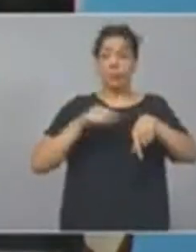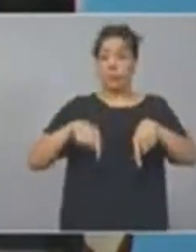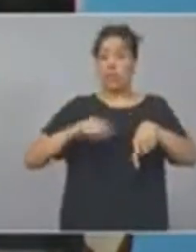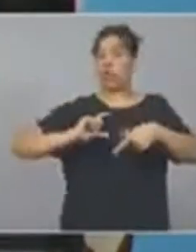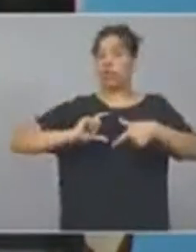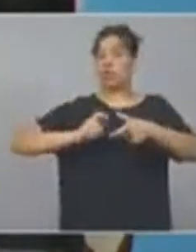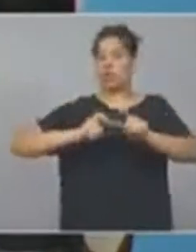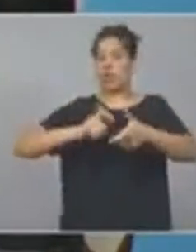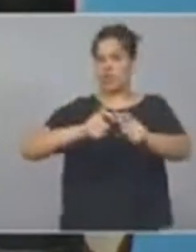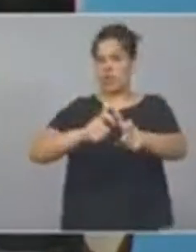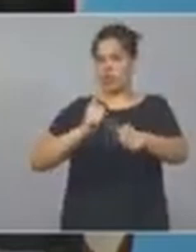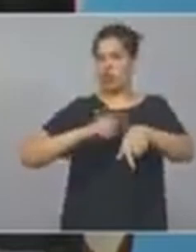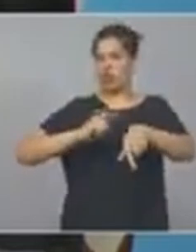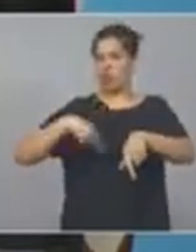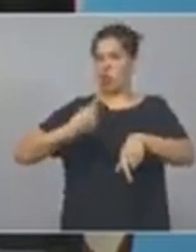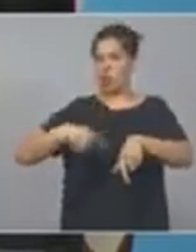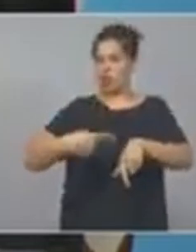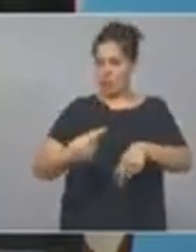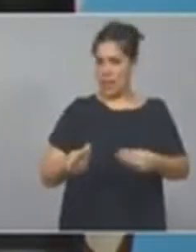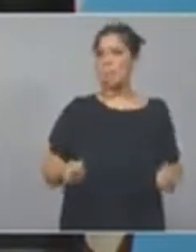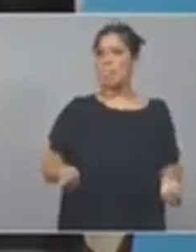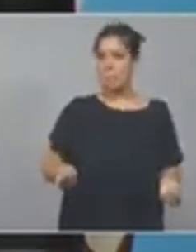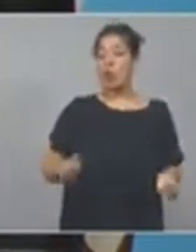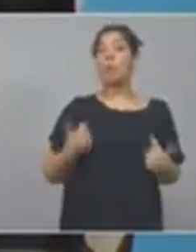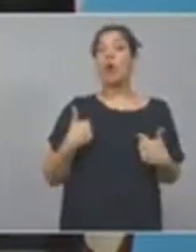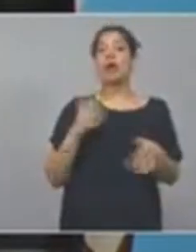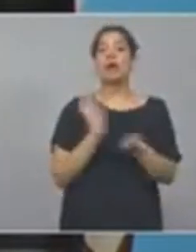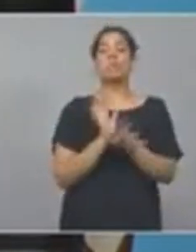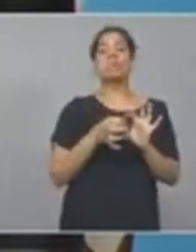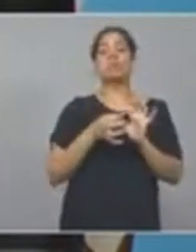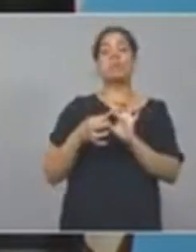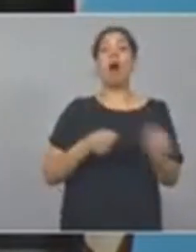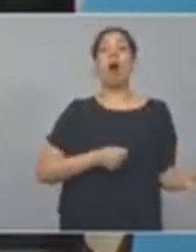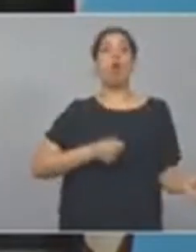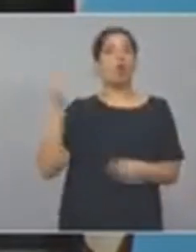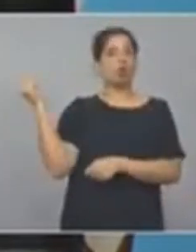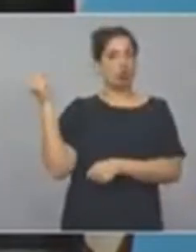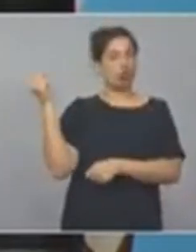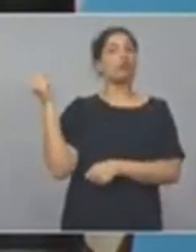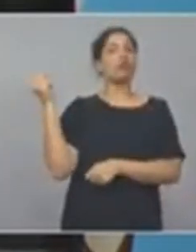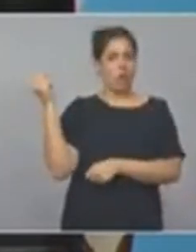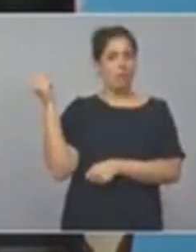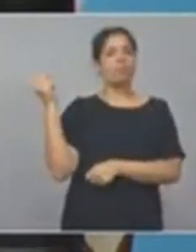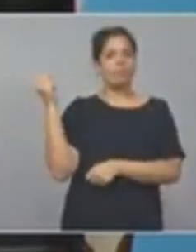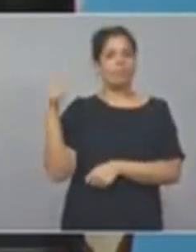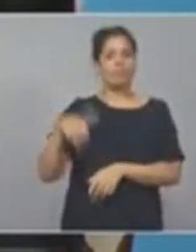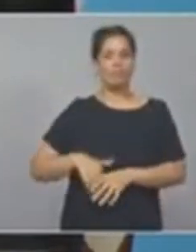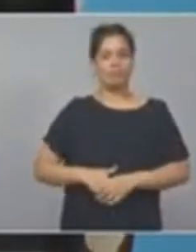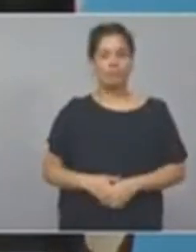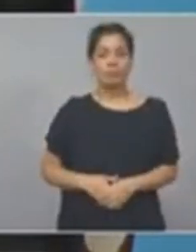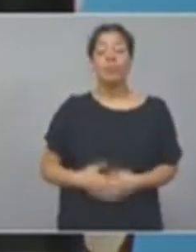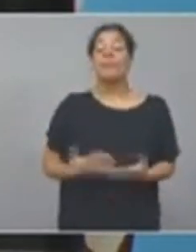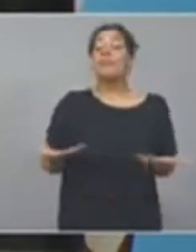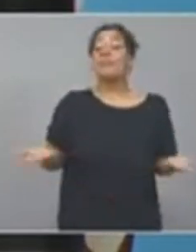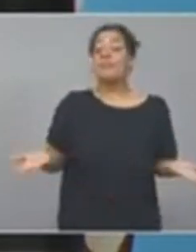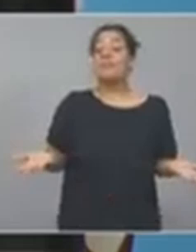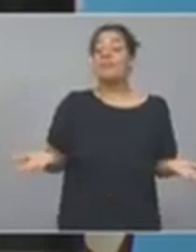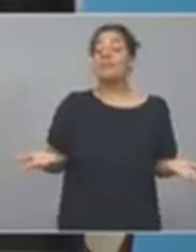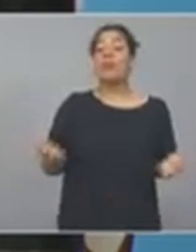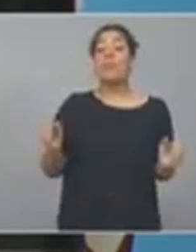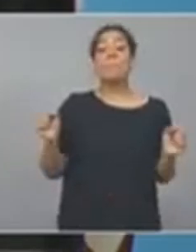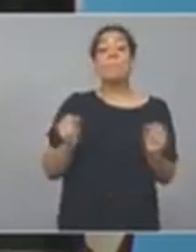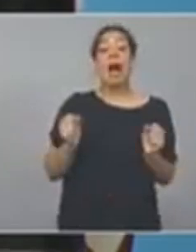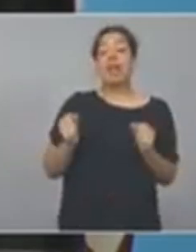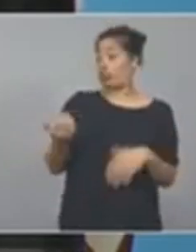con el ajuste de los costos de las obras. Es decir, que estamos hablando en mayo